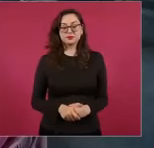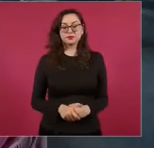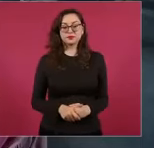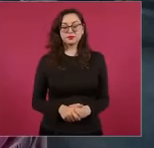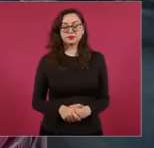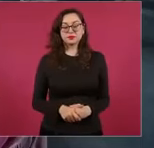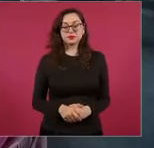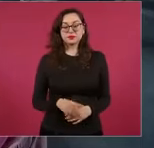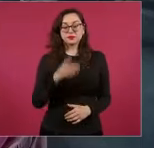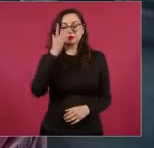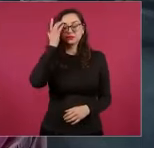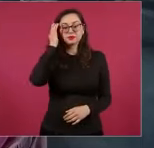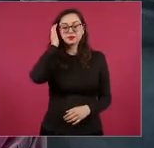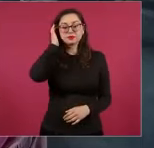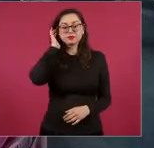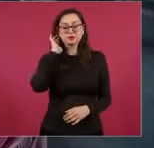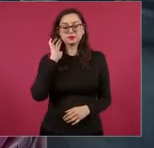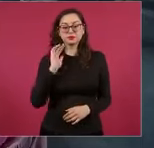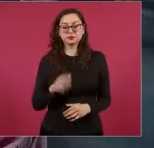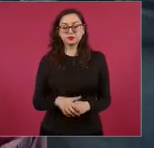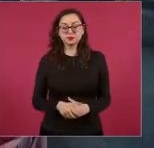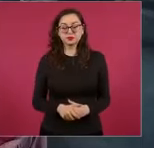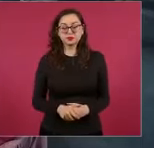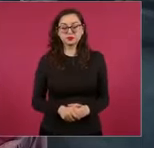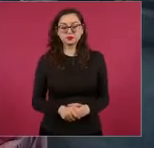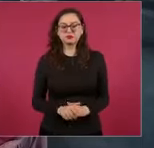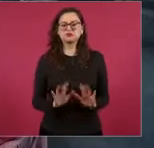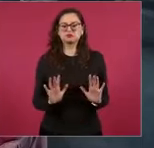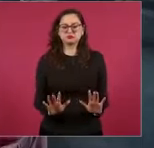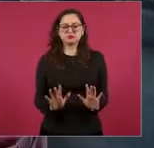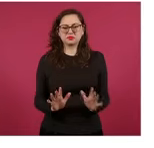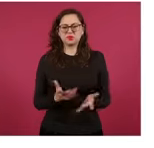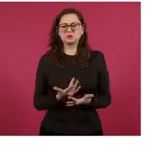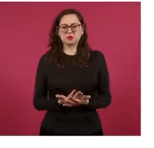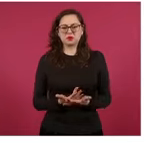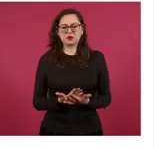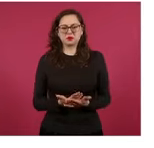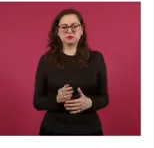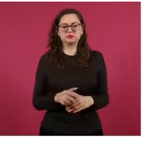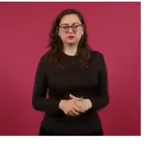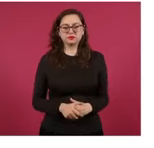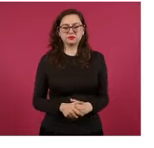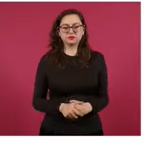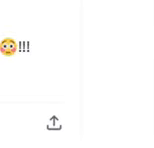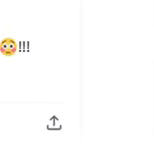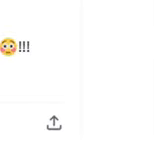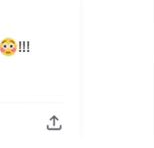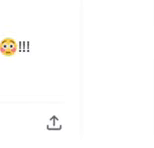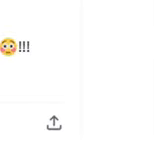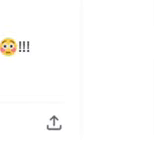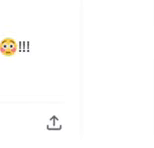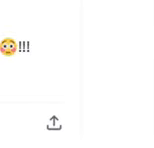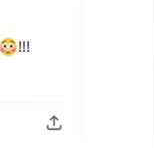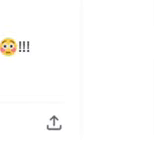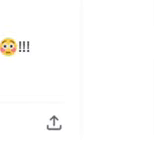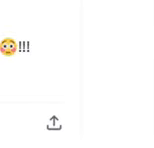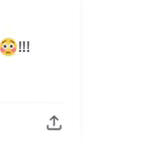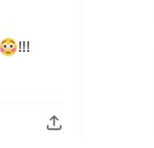Sí, pero vamos a esperar. Que sea una respuesta oficial y directa a lo que usted ha pedido.